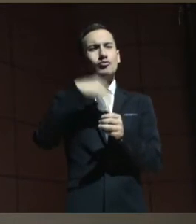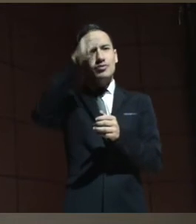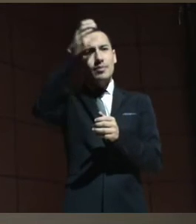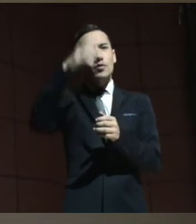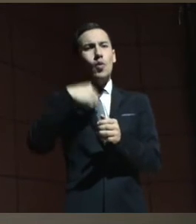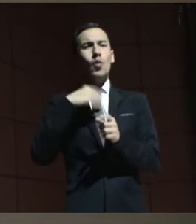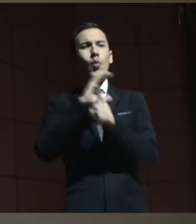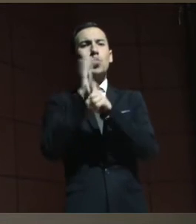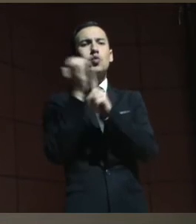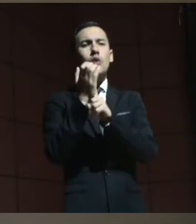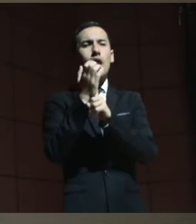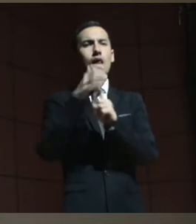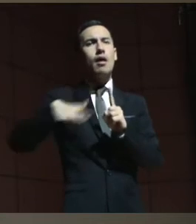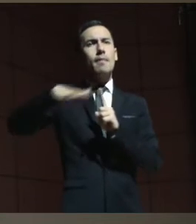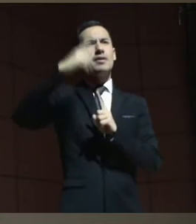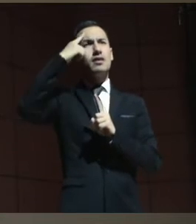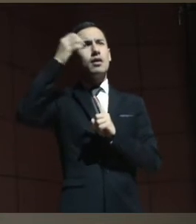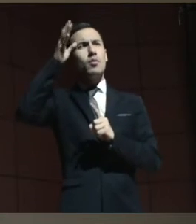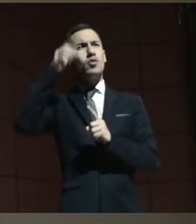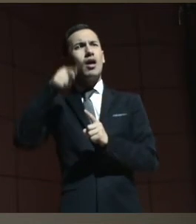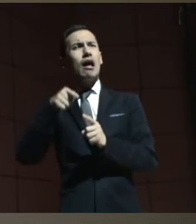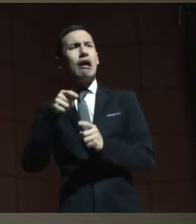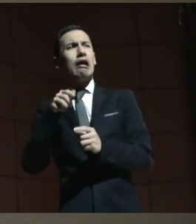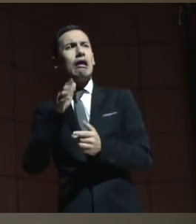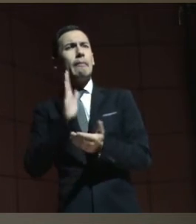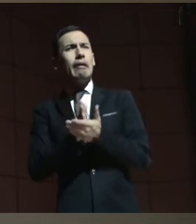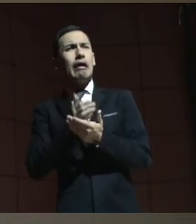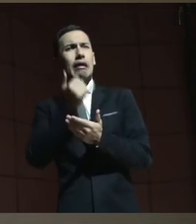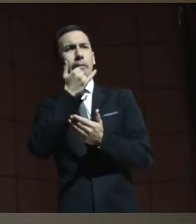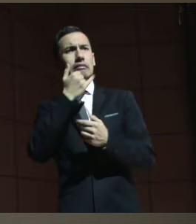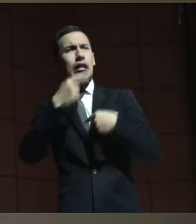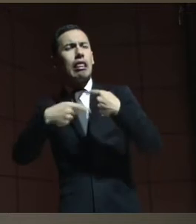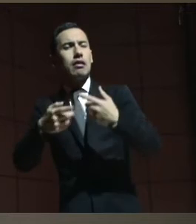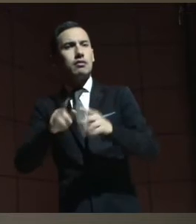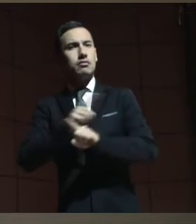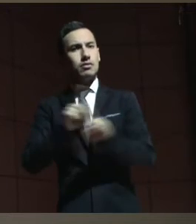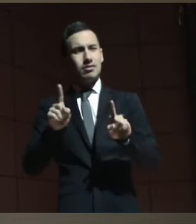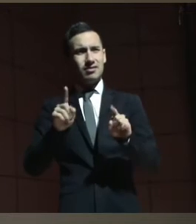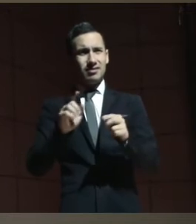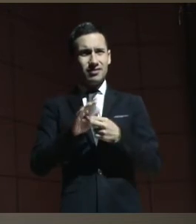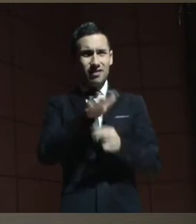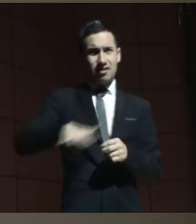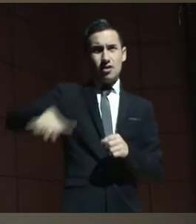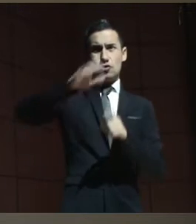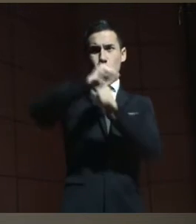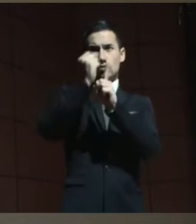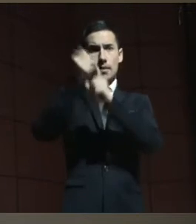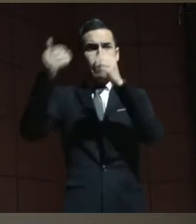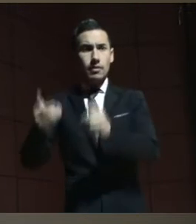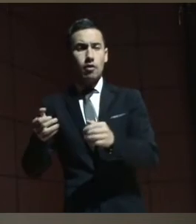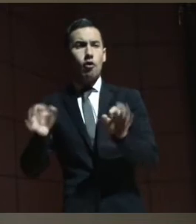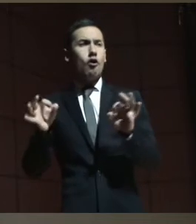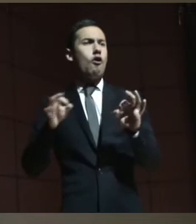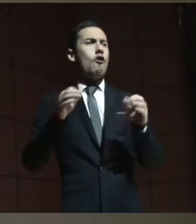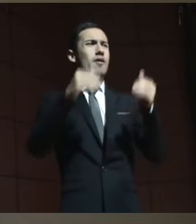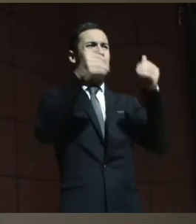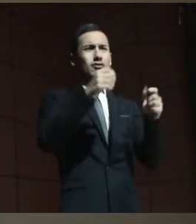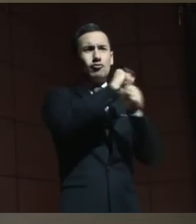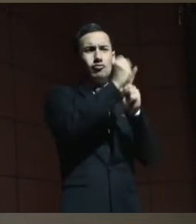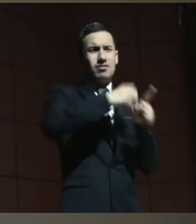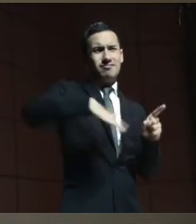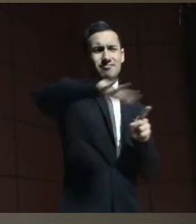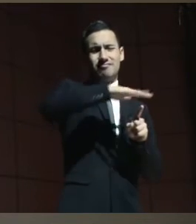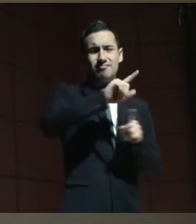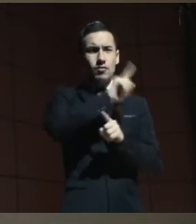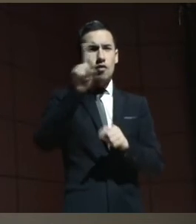puede alguien llegar a ser. Y no hablamos de la peligrosidad social. No hablamos de las limitaciones sociales. Y